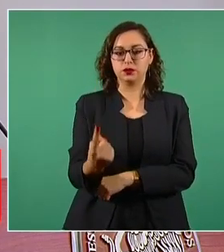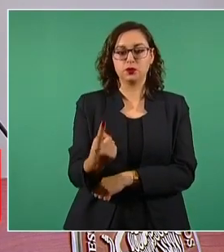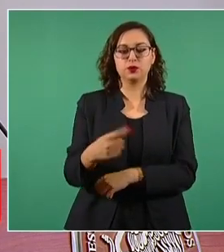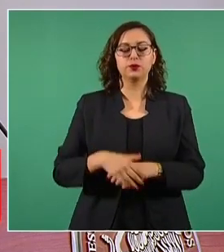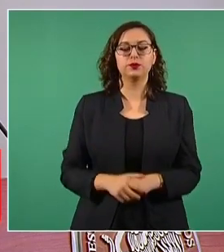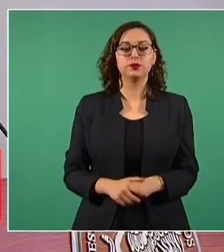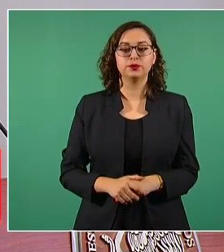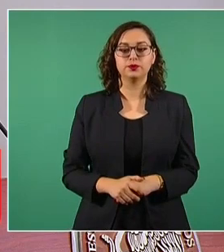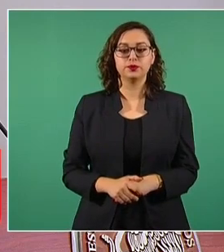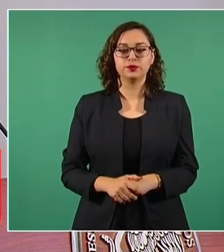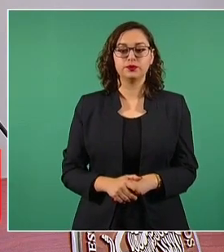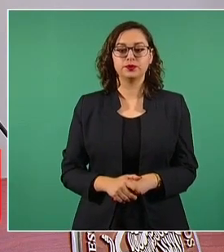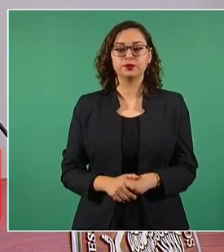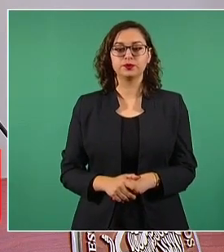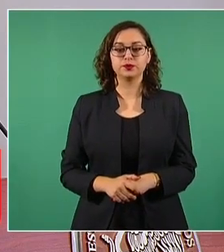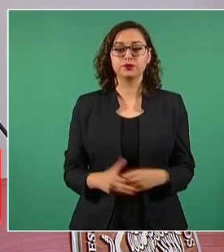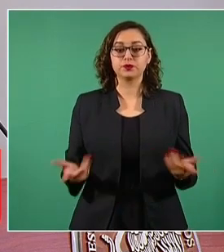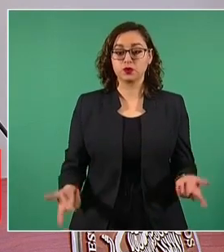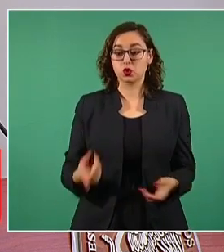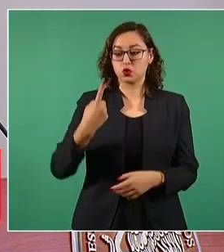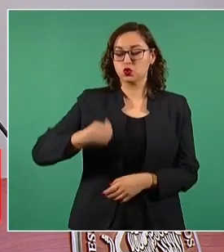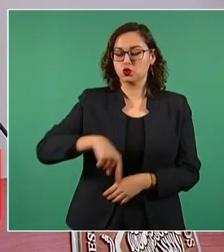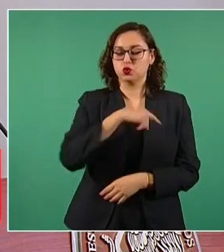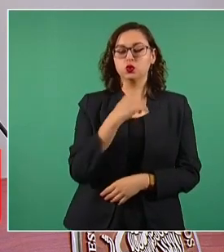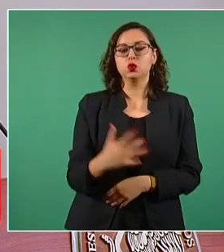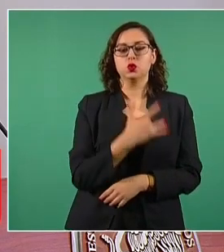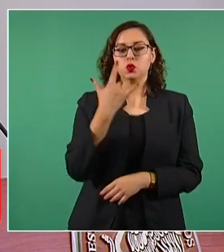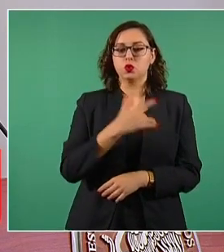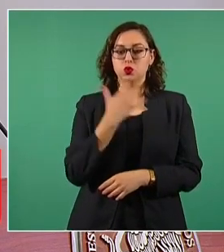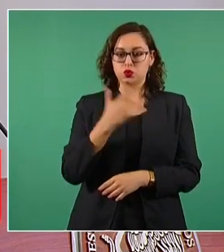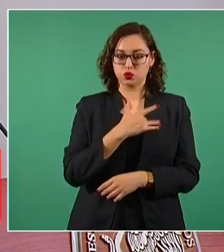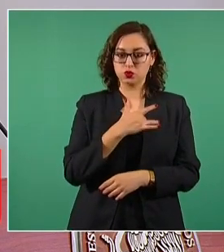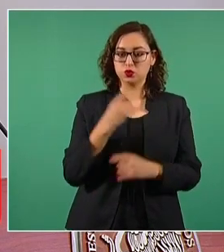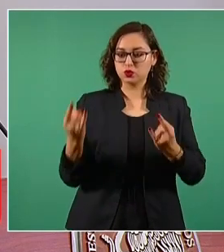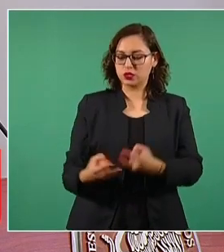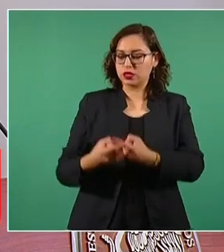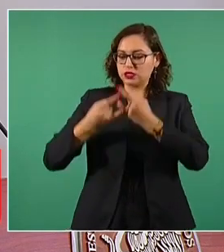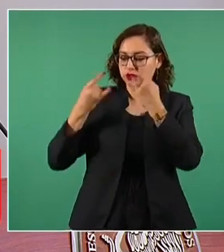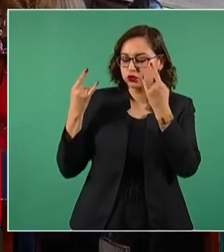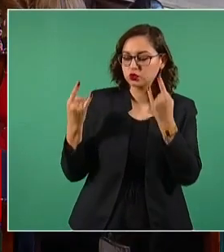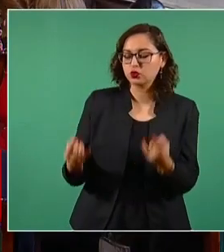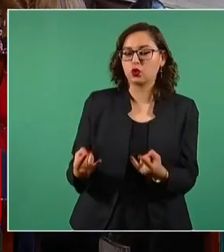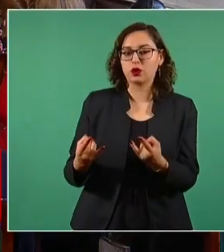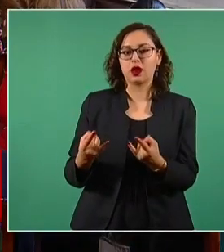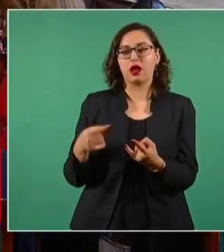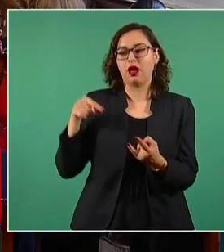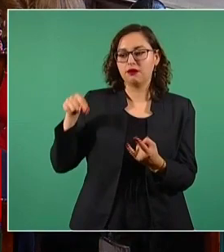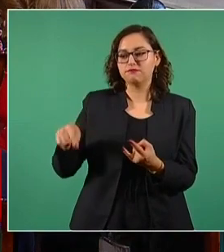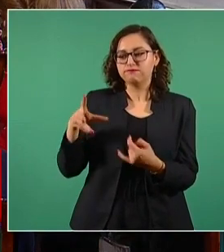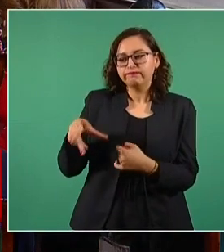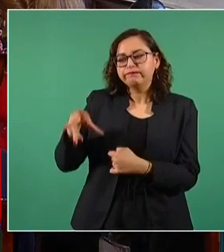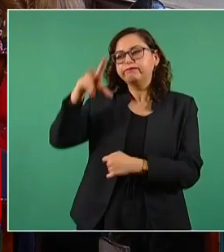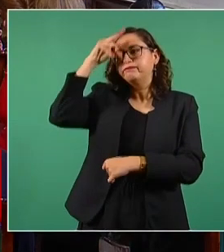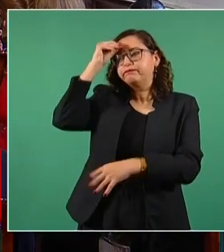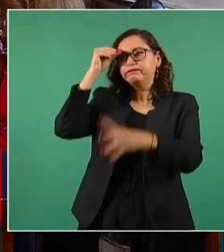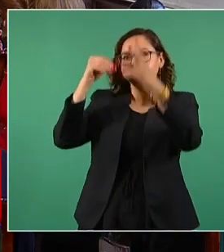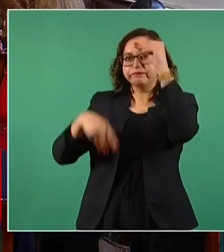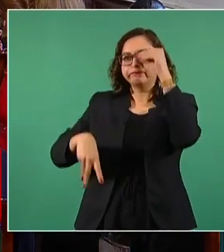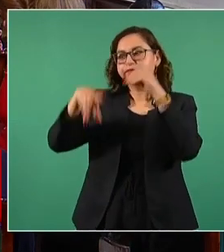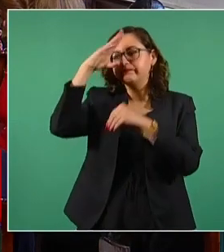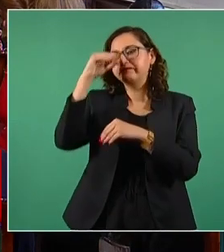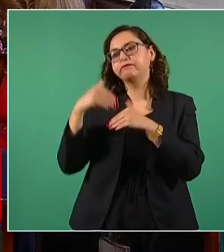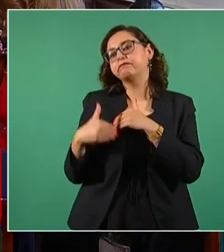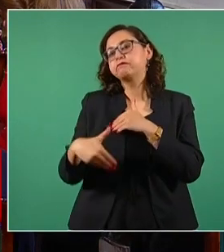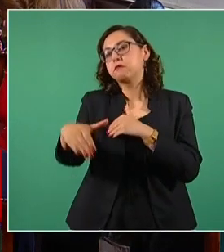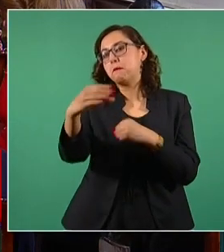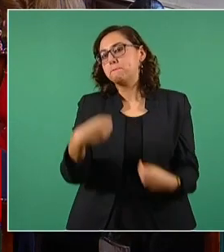Para nosotros la historia, como diría Cicerón, es la maestra de la vida. Las